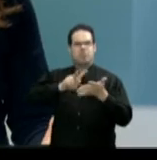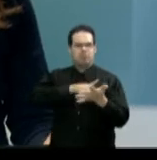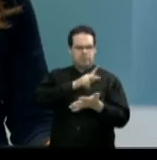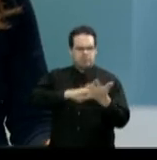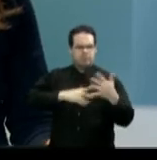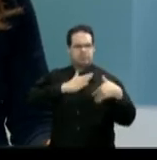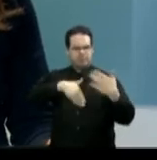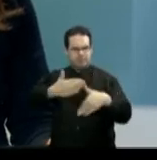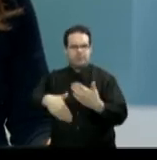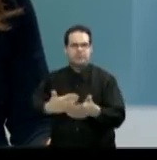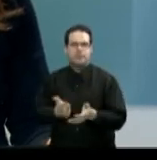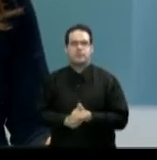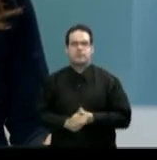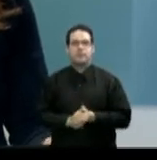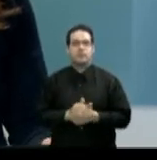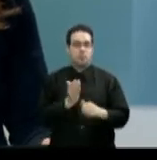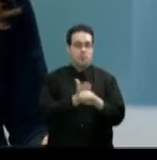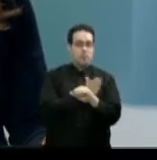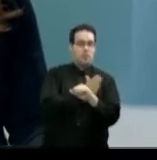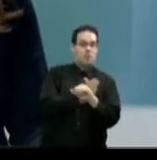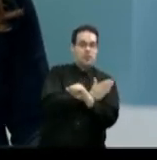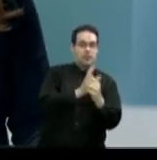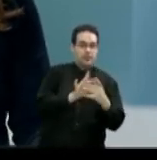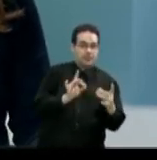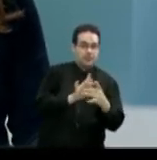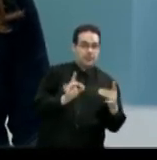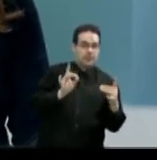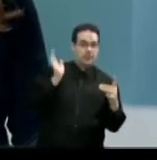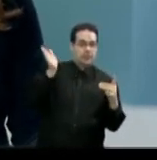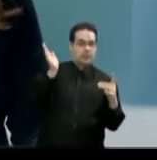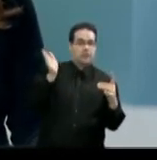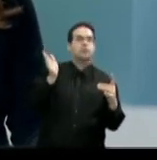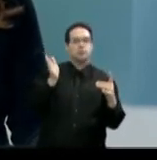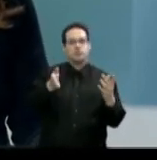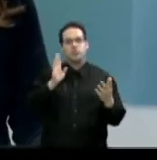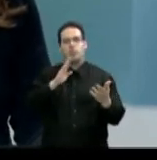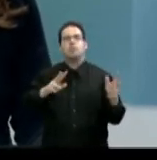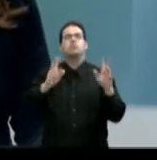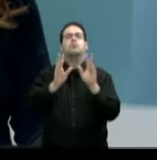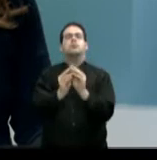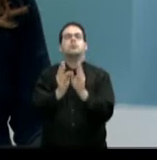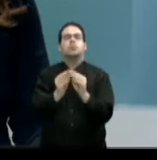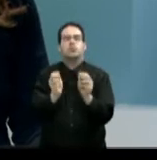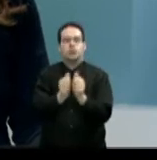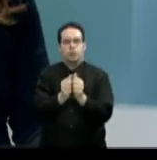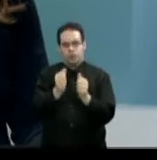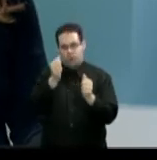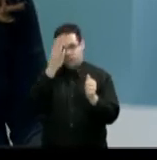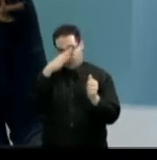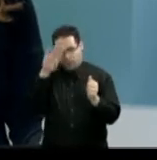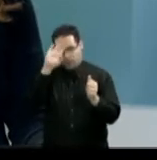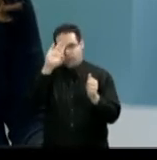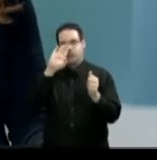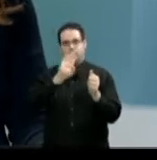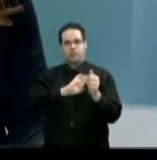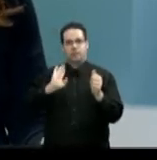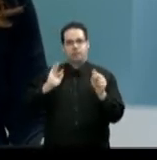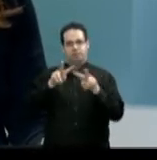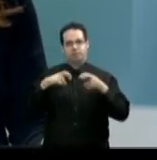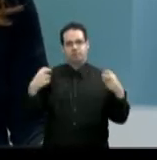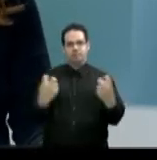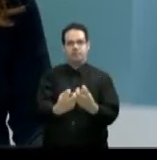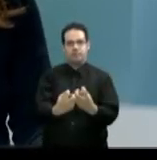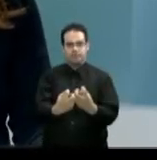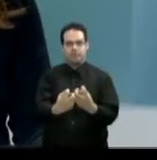y previo al mensaje el mandatario se reunirá con los miembros de la conferencia legislativa del partido popular democrático según